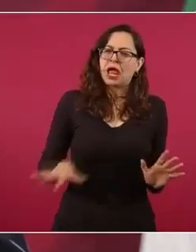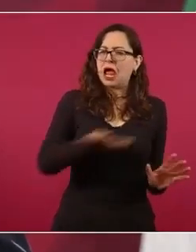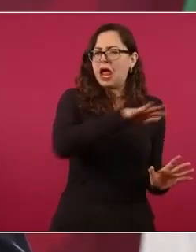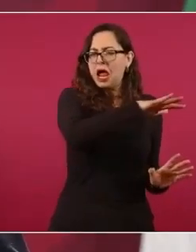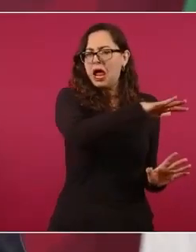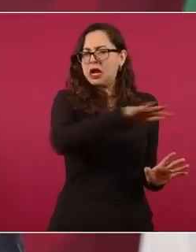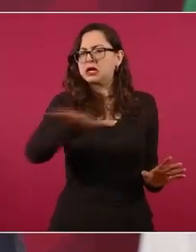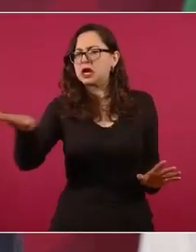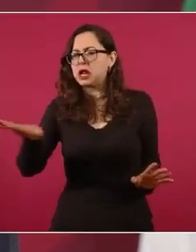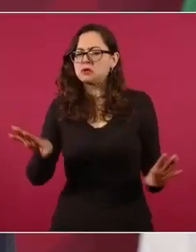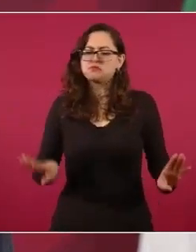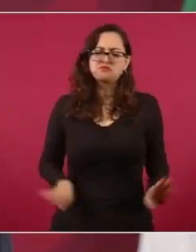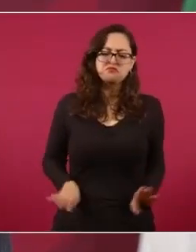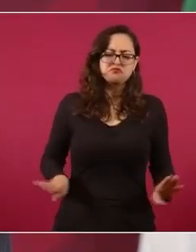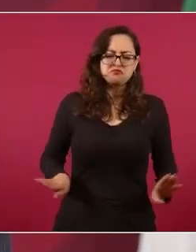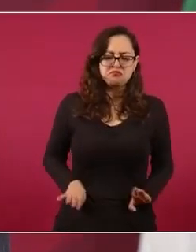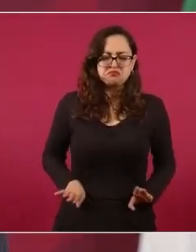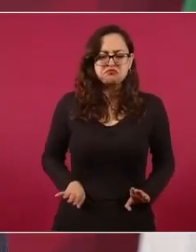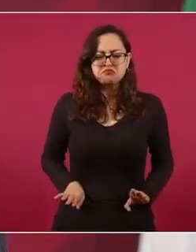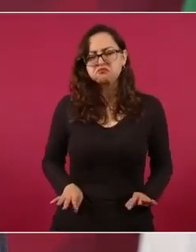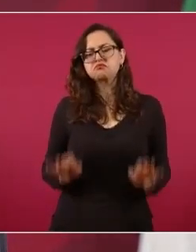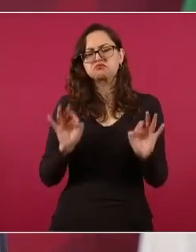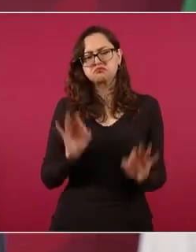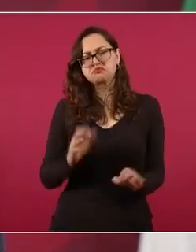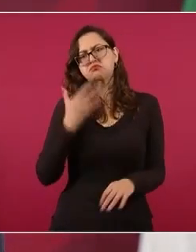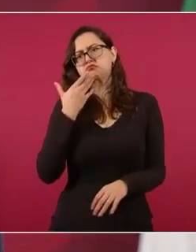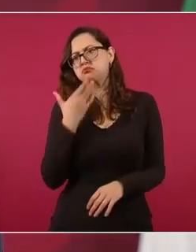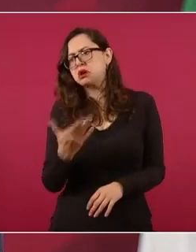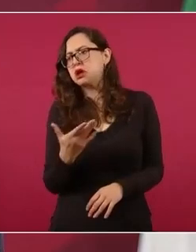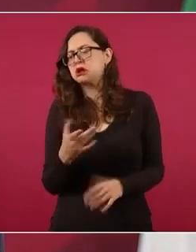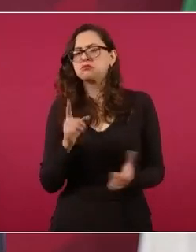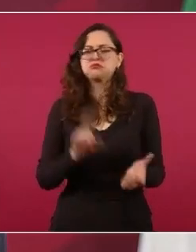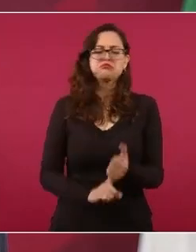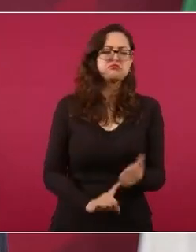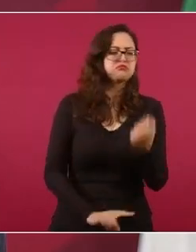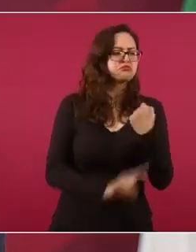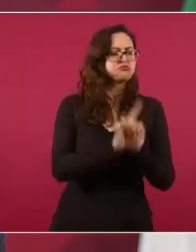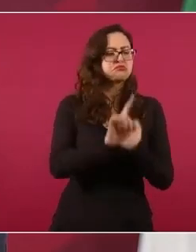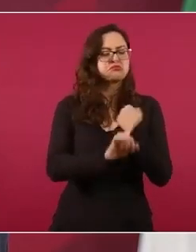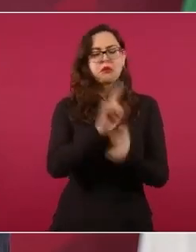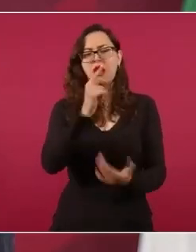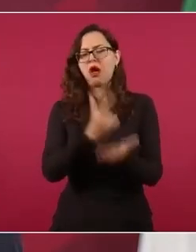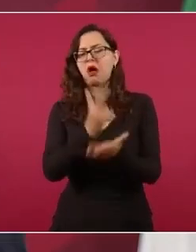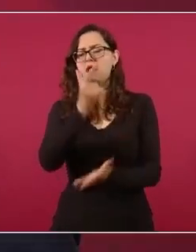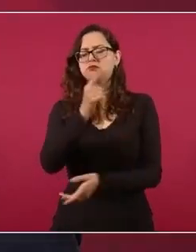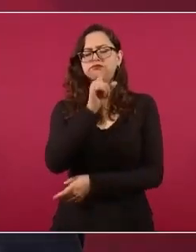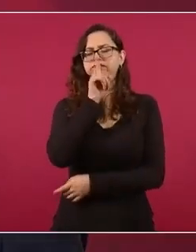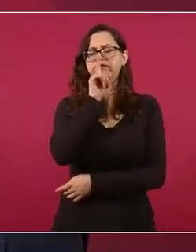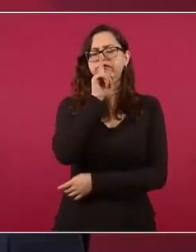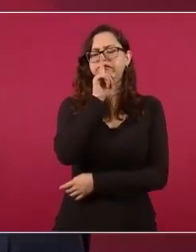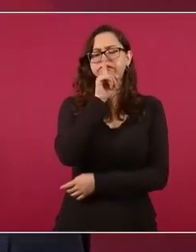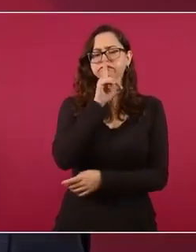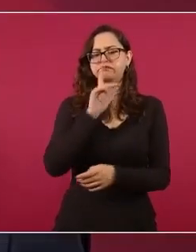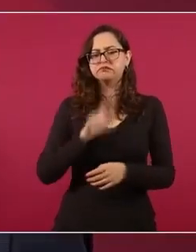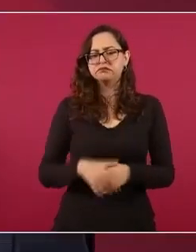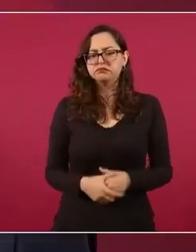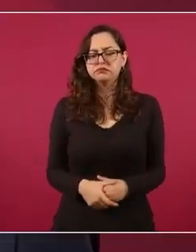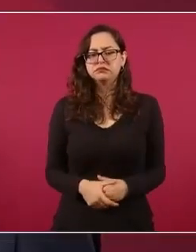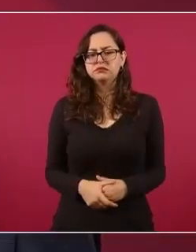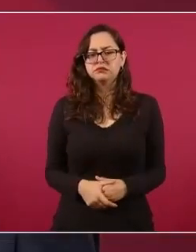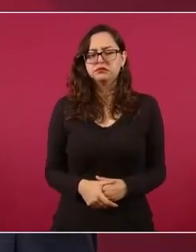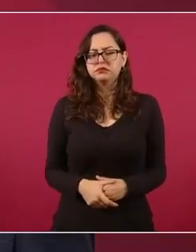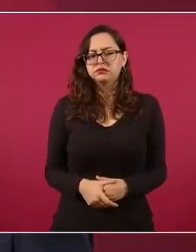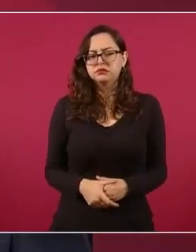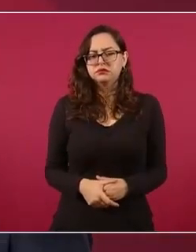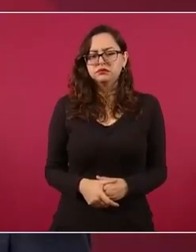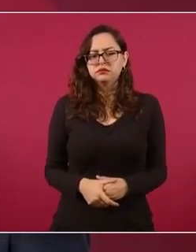problemas mayores, no tengo conocimiento de ninguna universidad